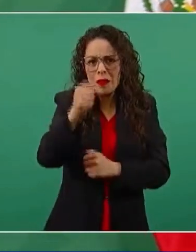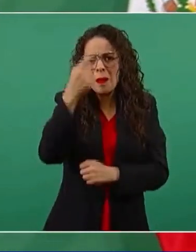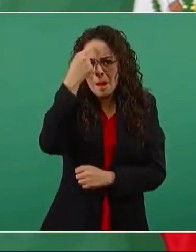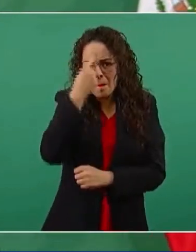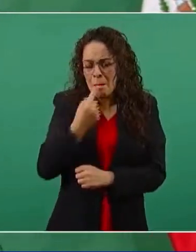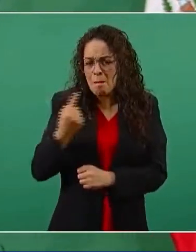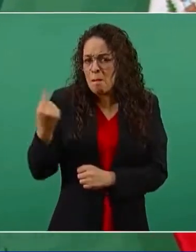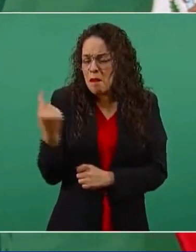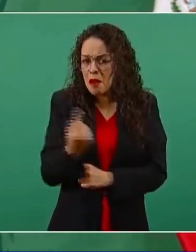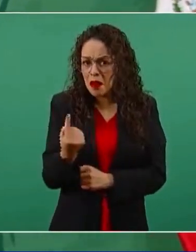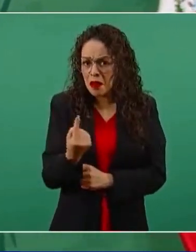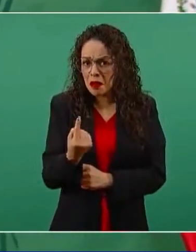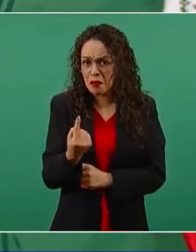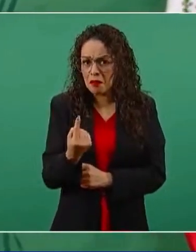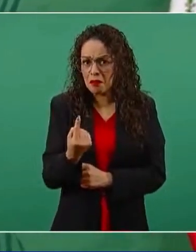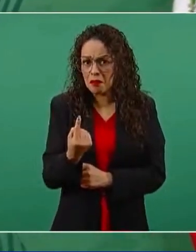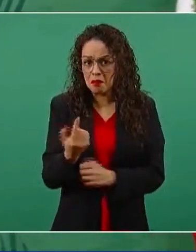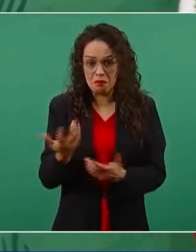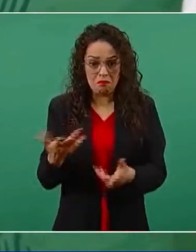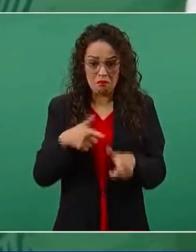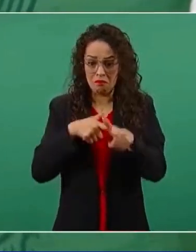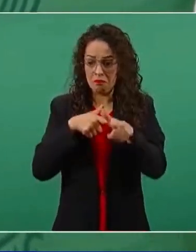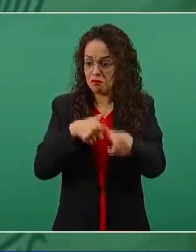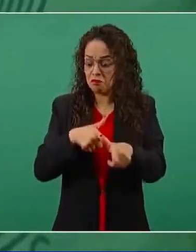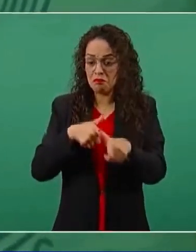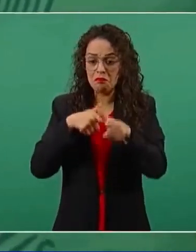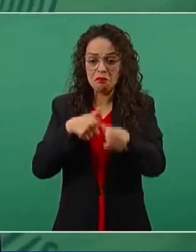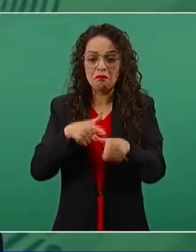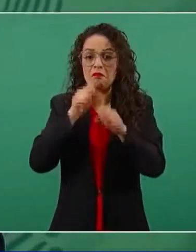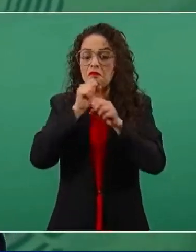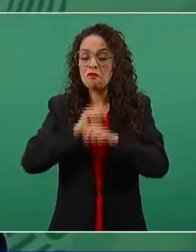No, va a seguir lo mismo.